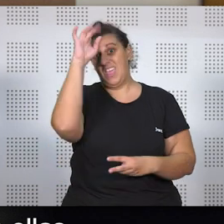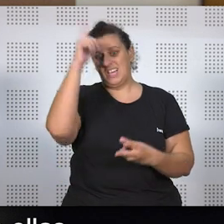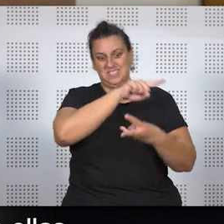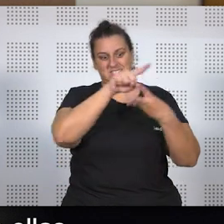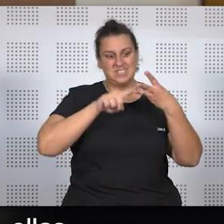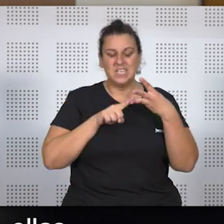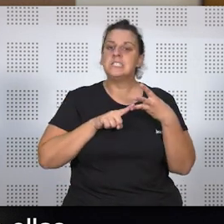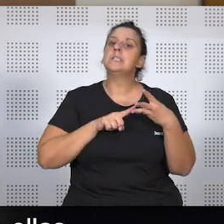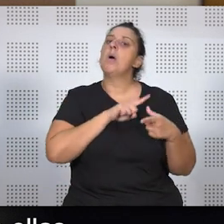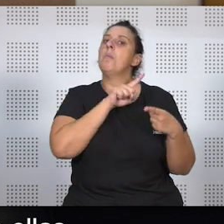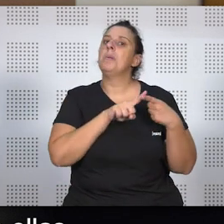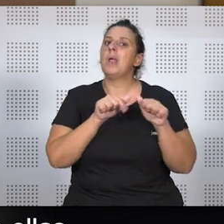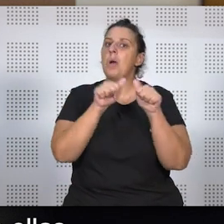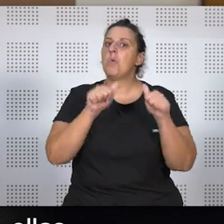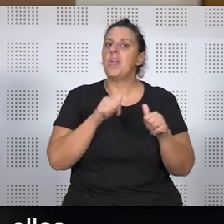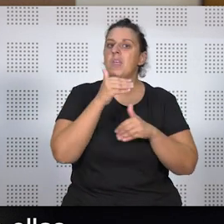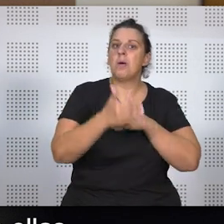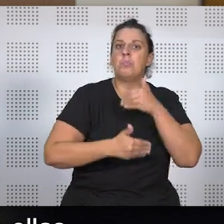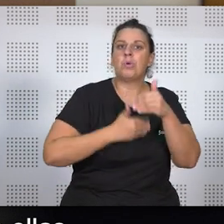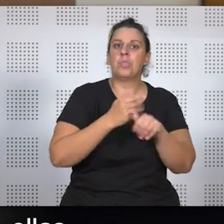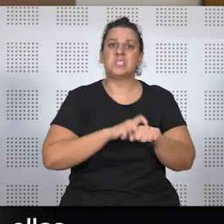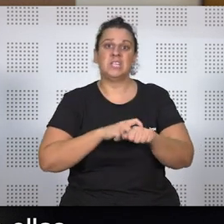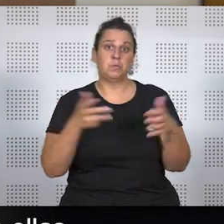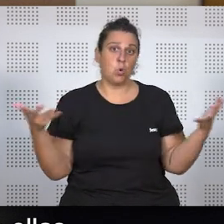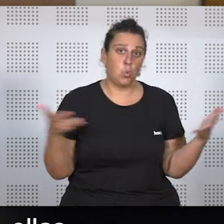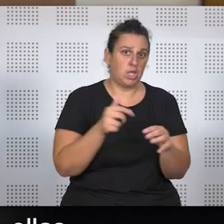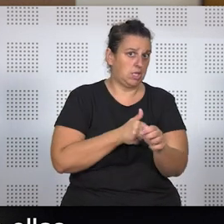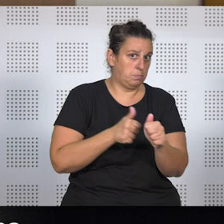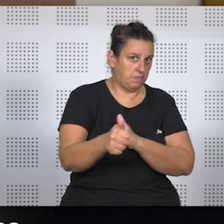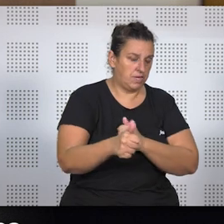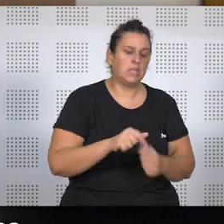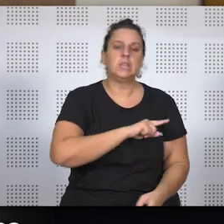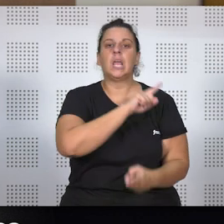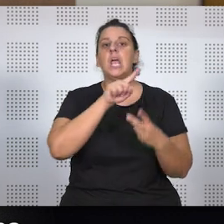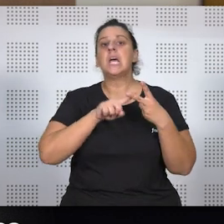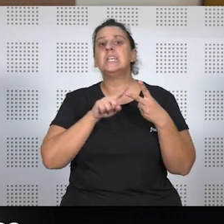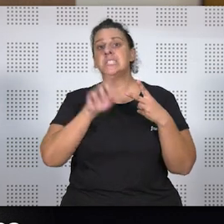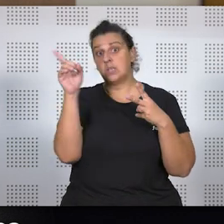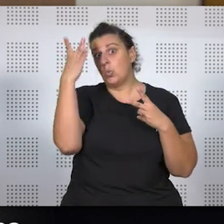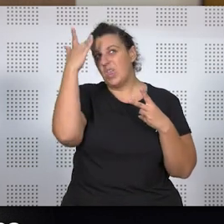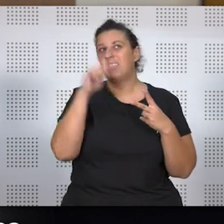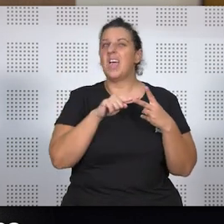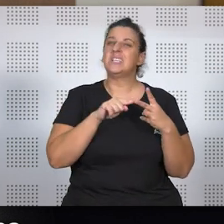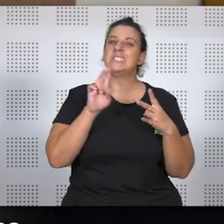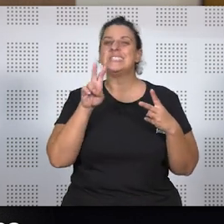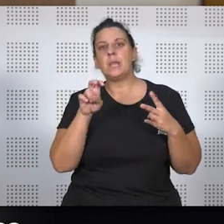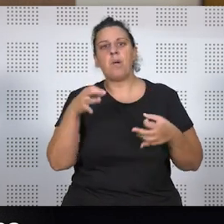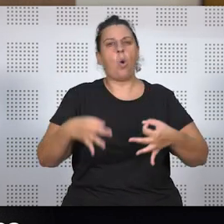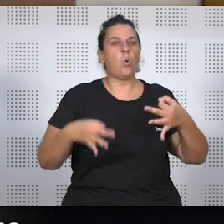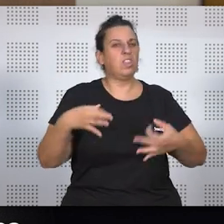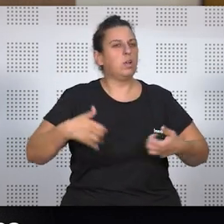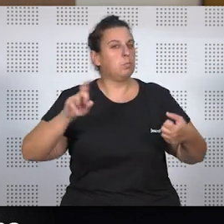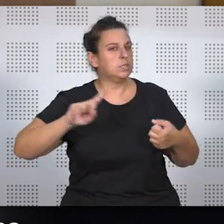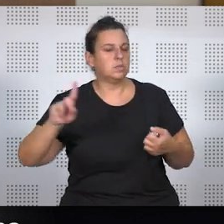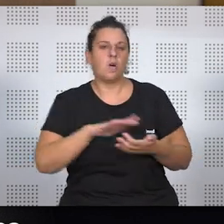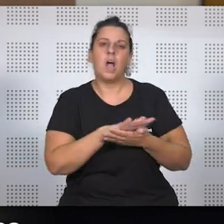La primera de ellas, que se trata de una modalidad procesal de tipo urgente y preferente. La segunda idea, que más que una cuestión jurídica, lo que se trata